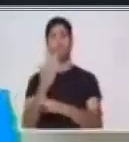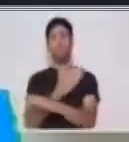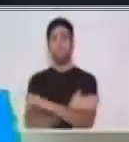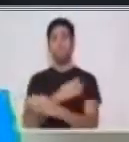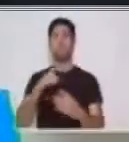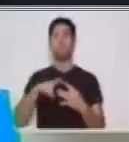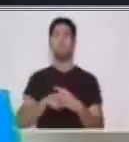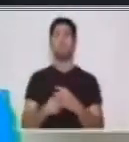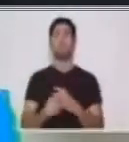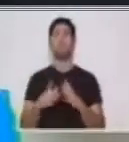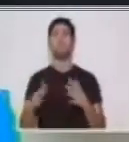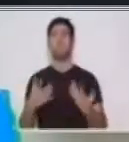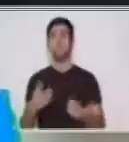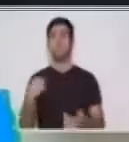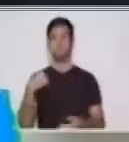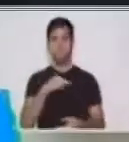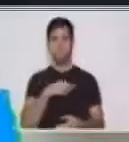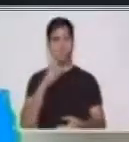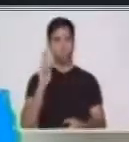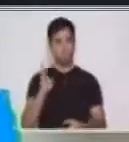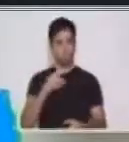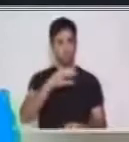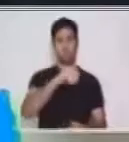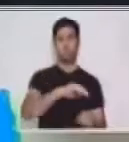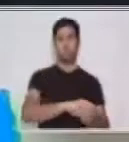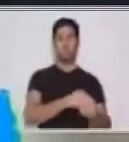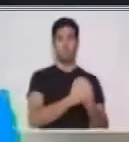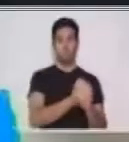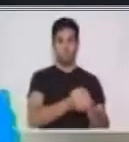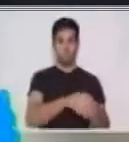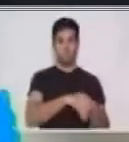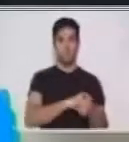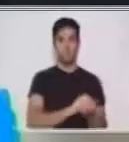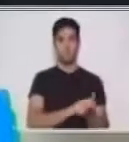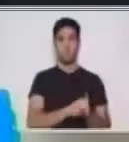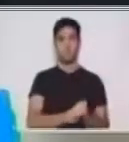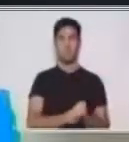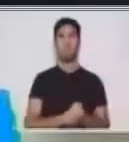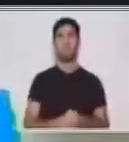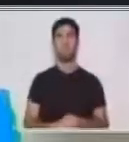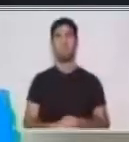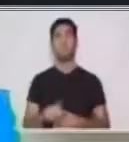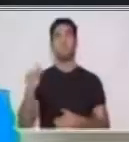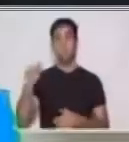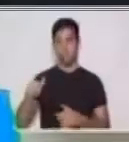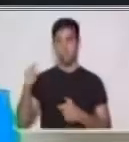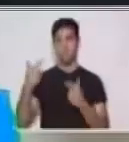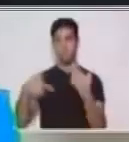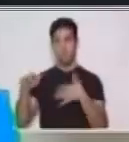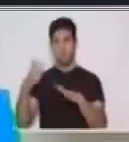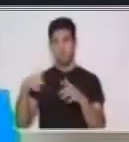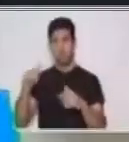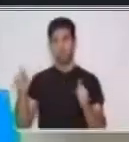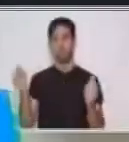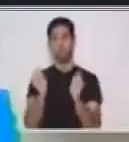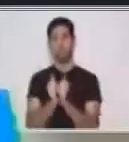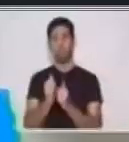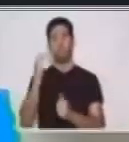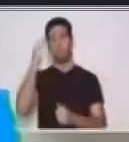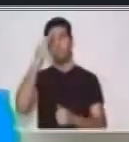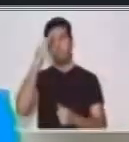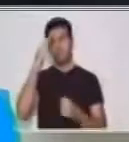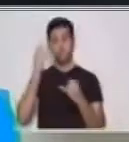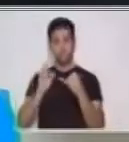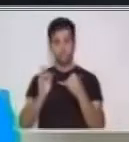debemos de lavarnos las manos constantemente con agua y jabón. En el lenguaje de señas nos acompaña en esta oportunidad